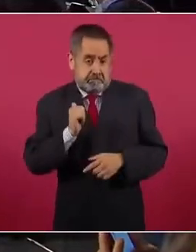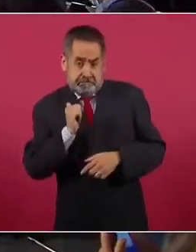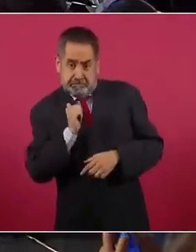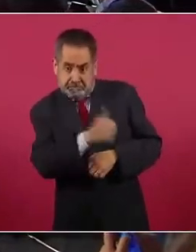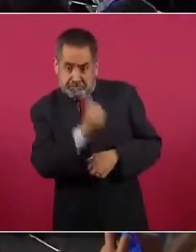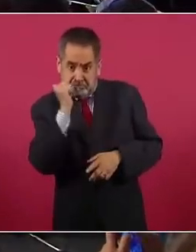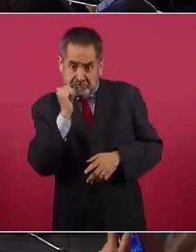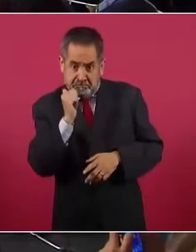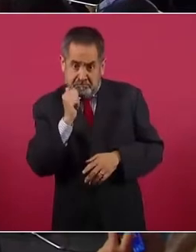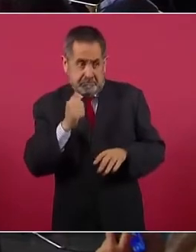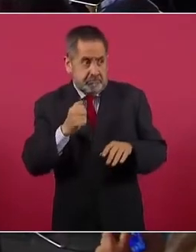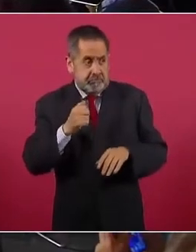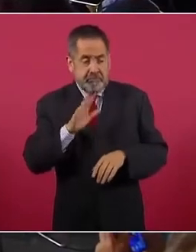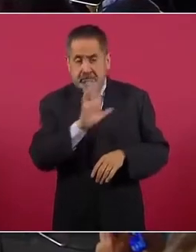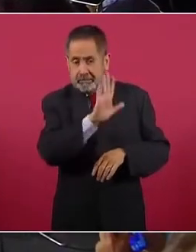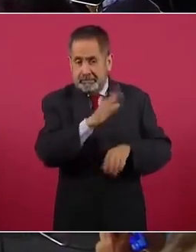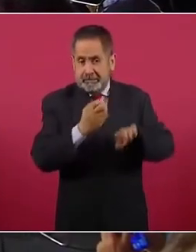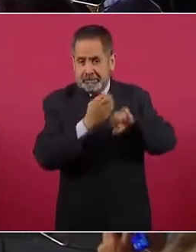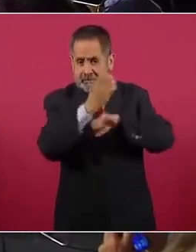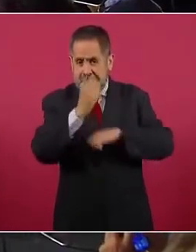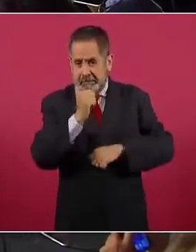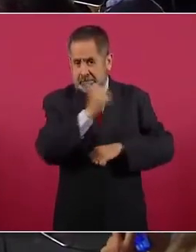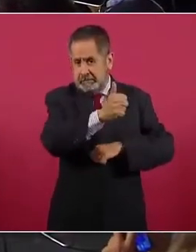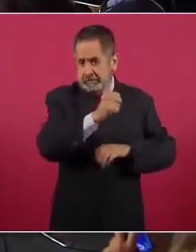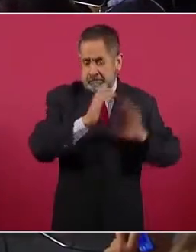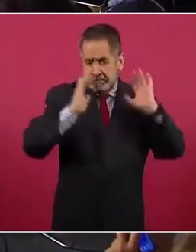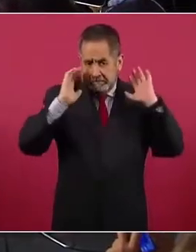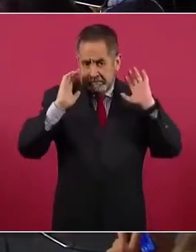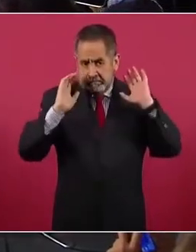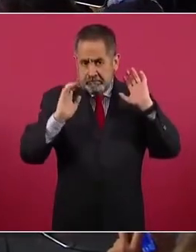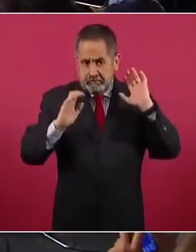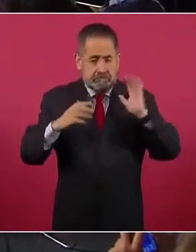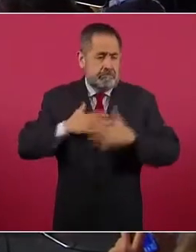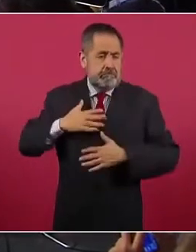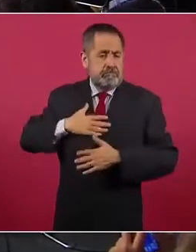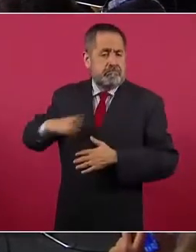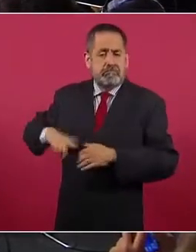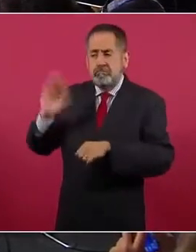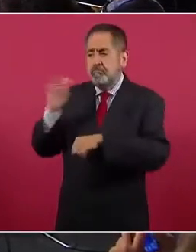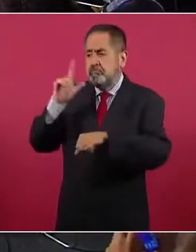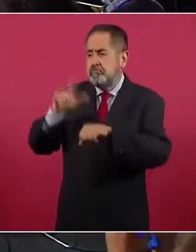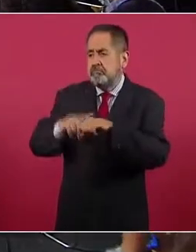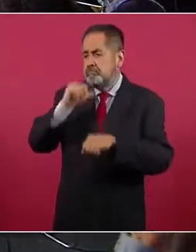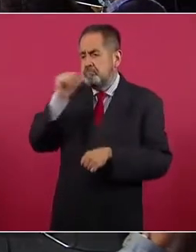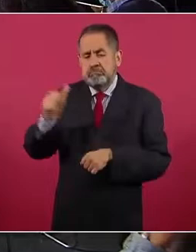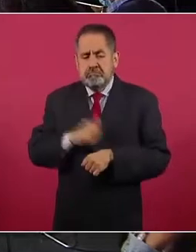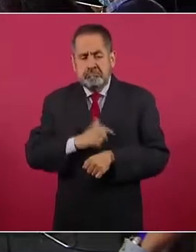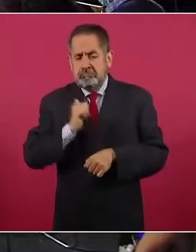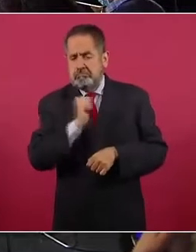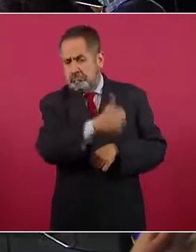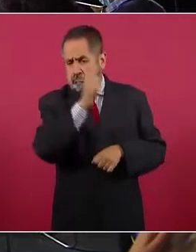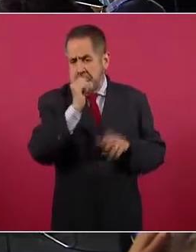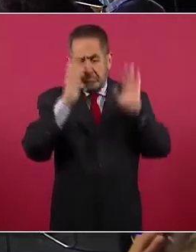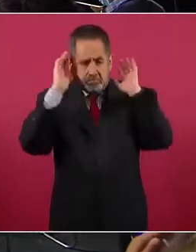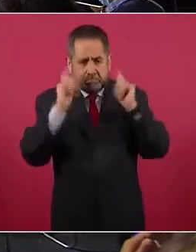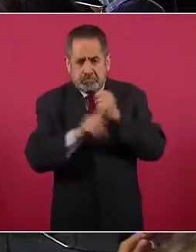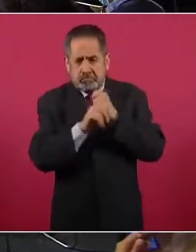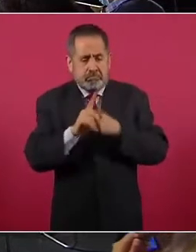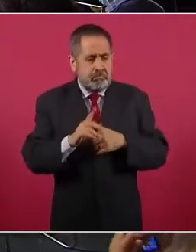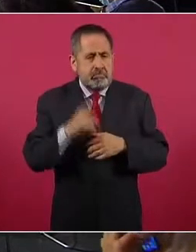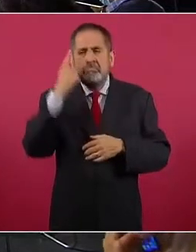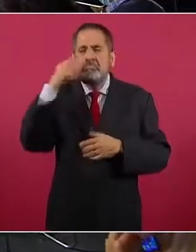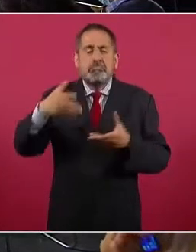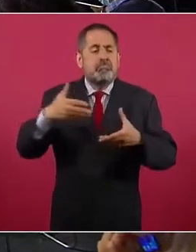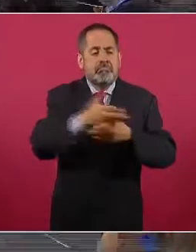del Estado, no es asunto nuestro, no es del Foro Federal, ¿para qué